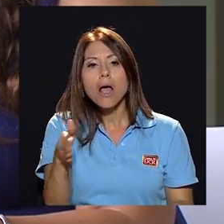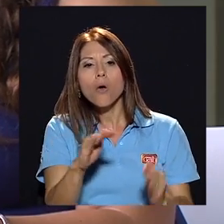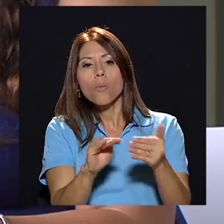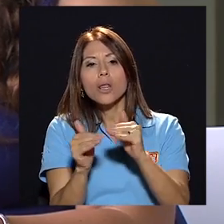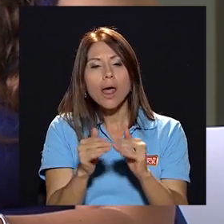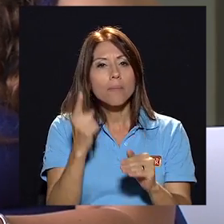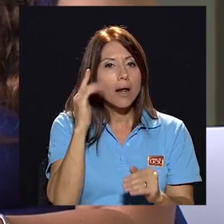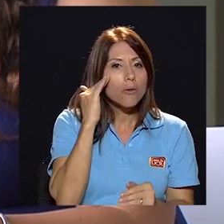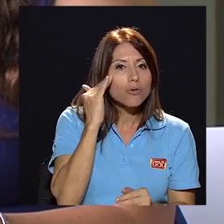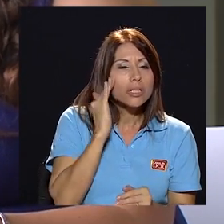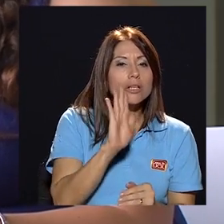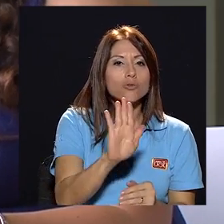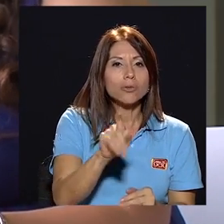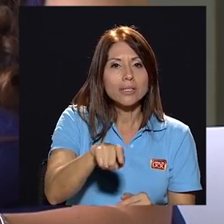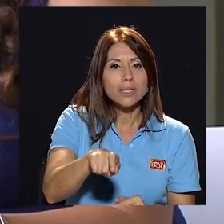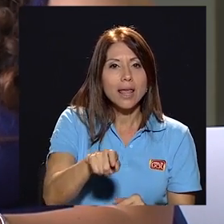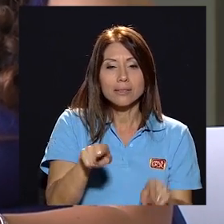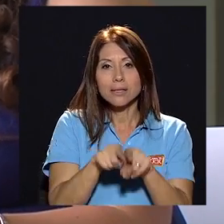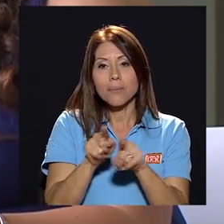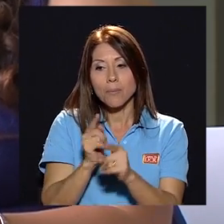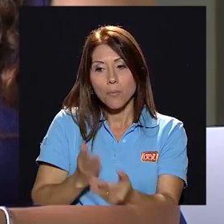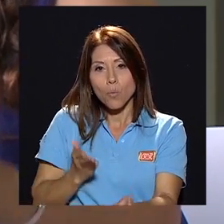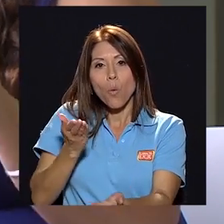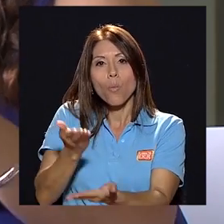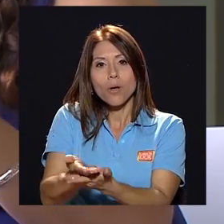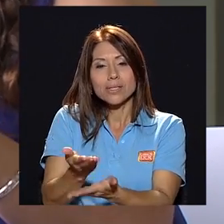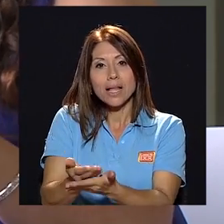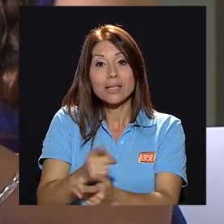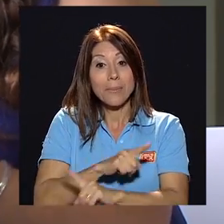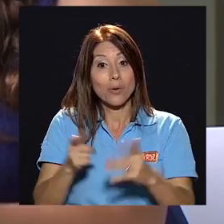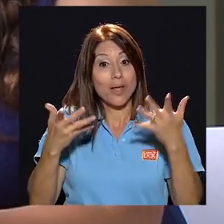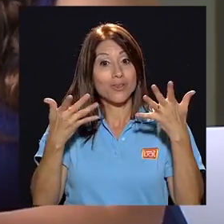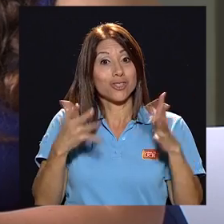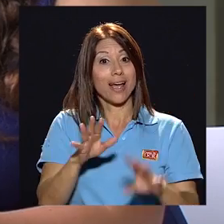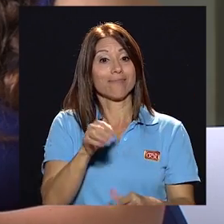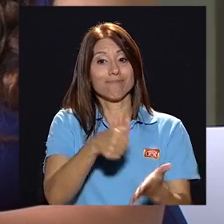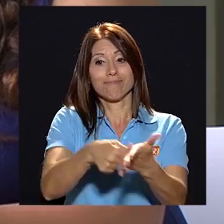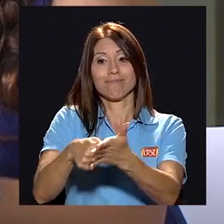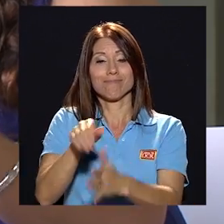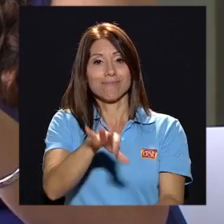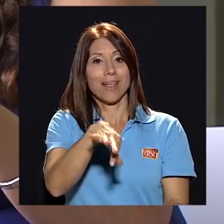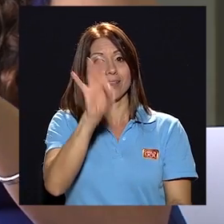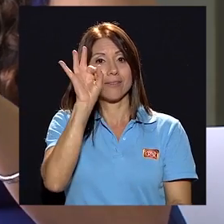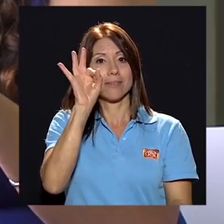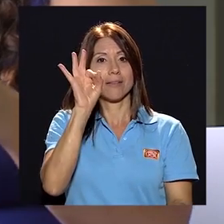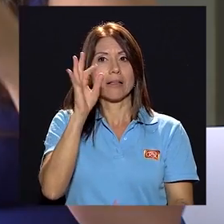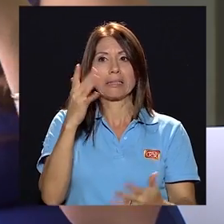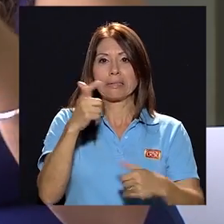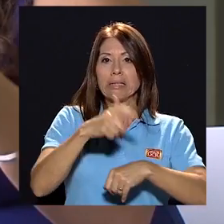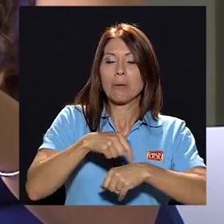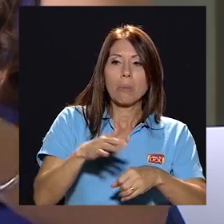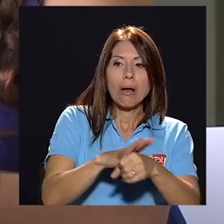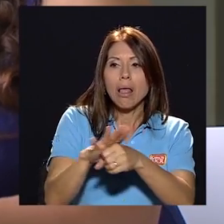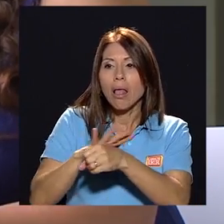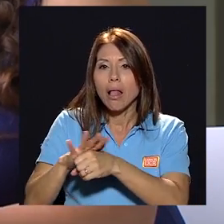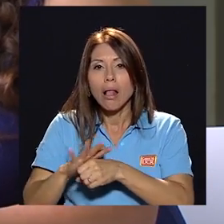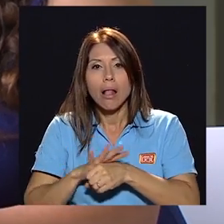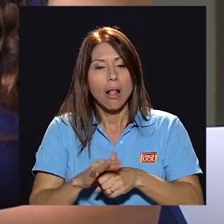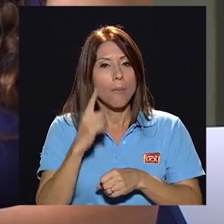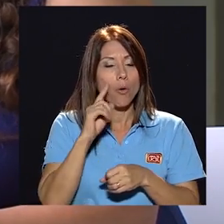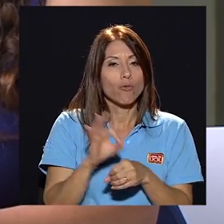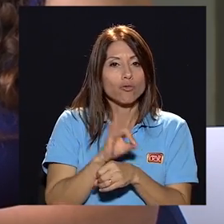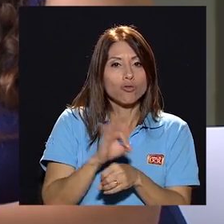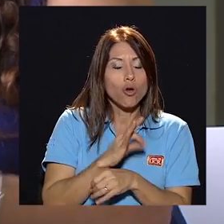conocer sus necesidades y también sus propuestas sin embargo una vez que ya uno es electo el tiempo es absorbido por las